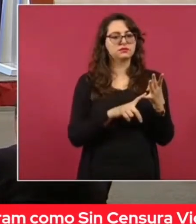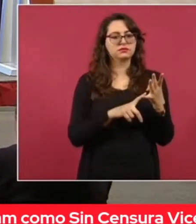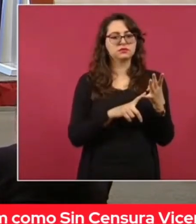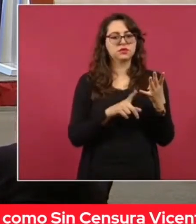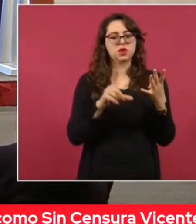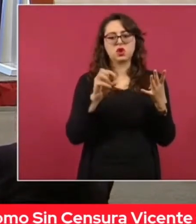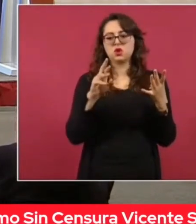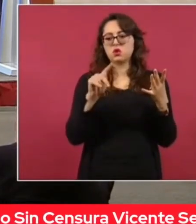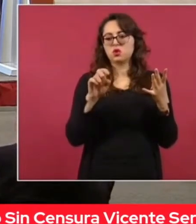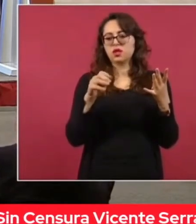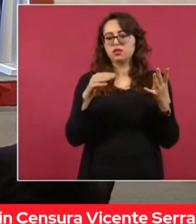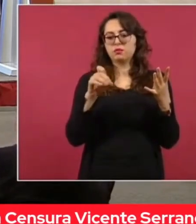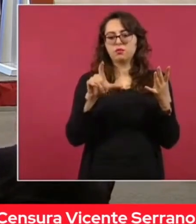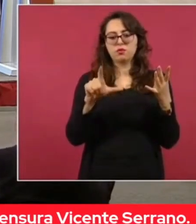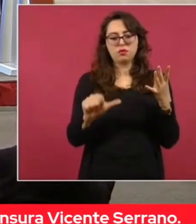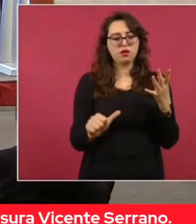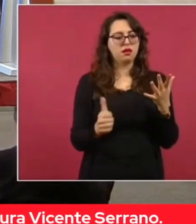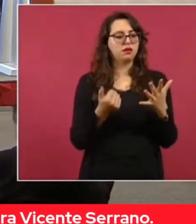Lore de Mola,